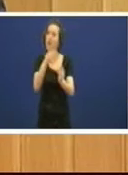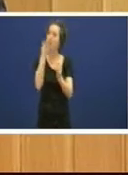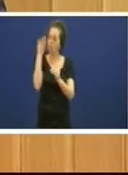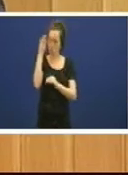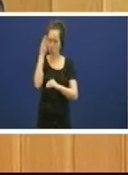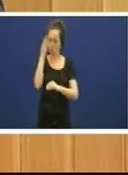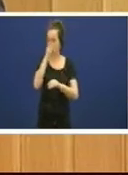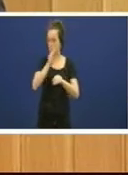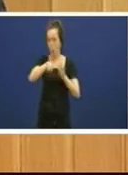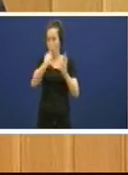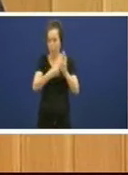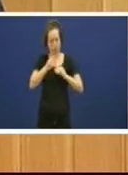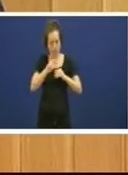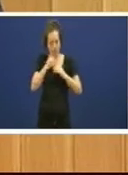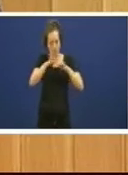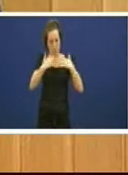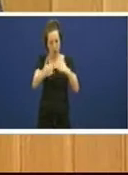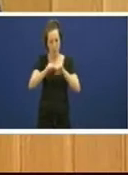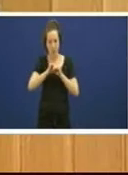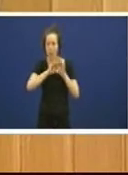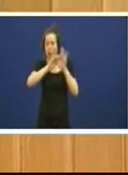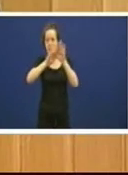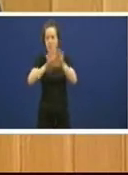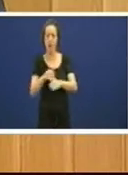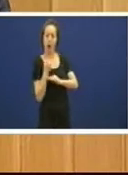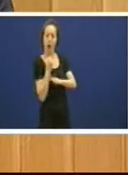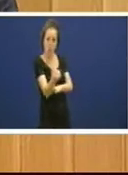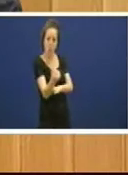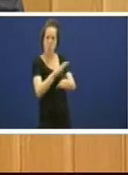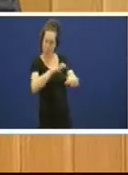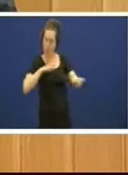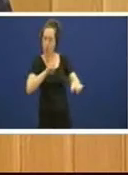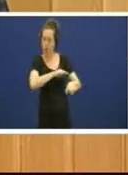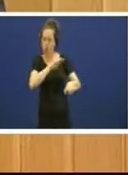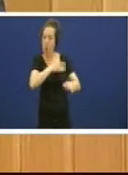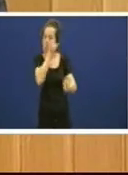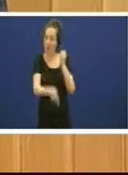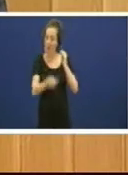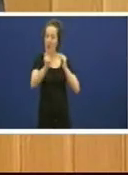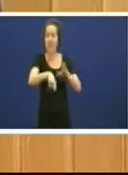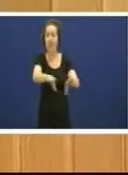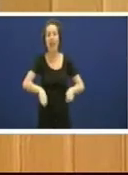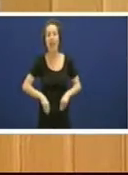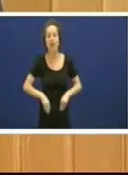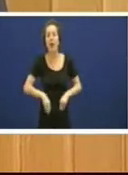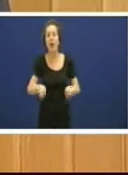respaldada por esta Cámara por este Parlamento unha malloría moi ampla e que ademais foi aceptada e informada